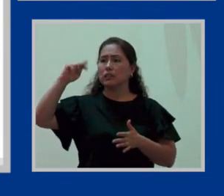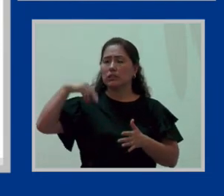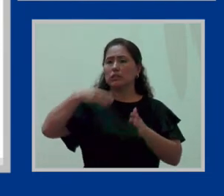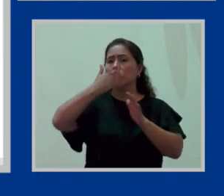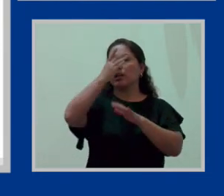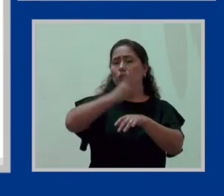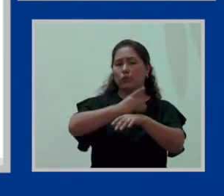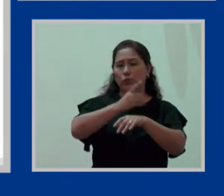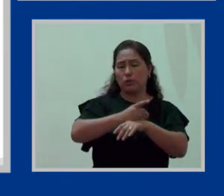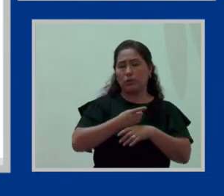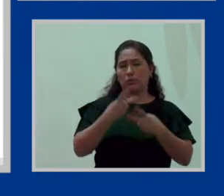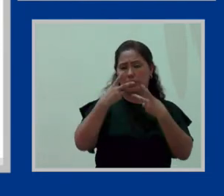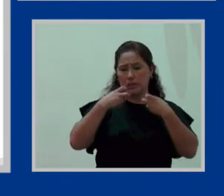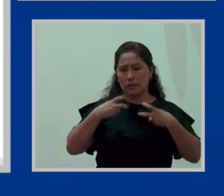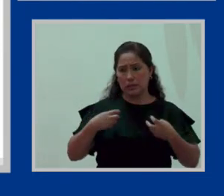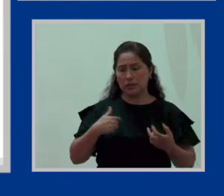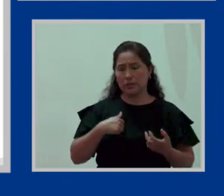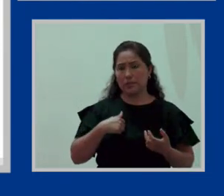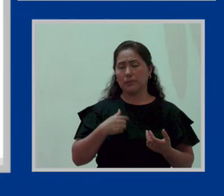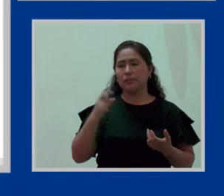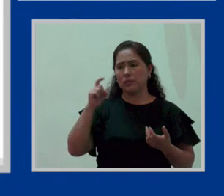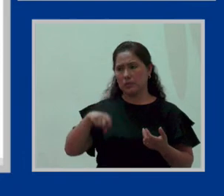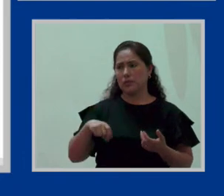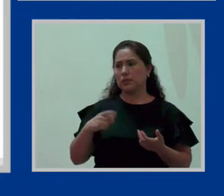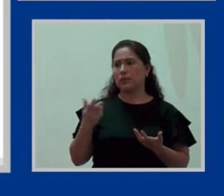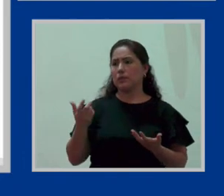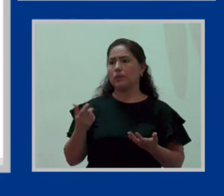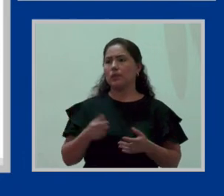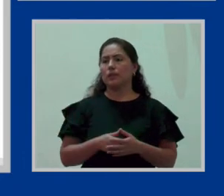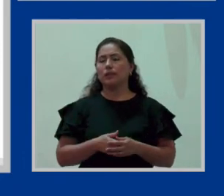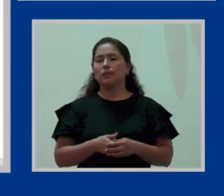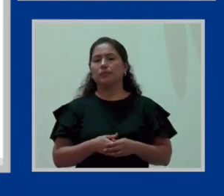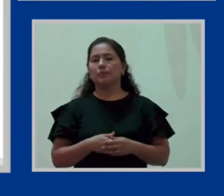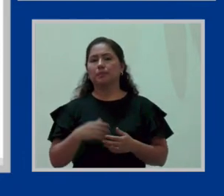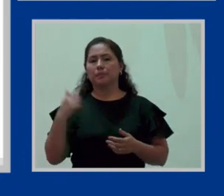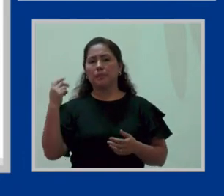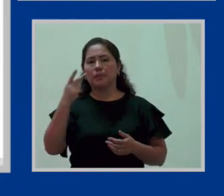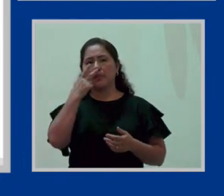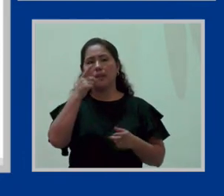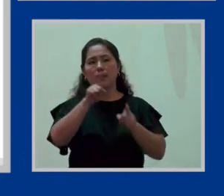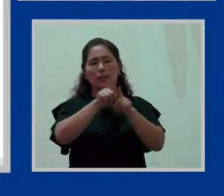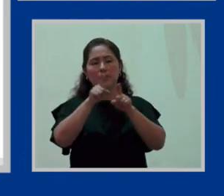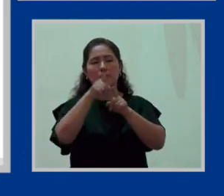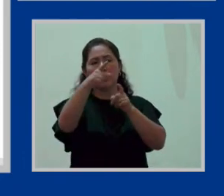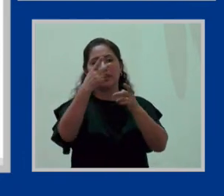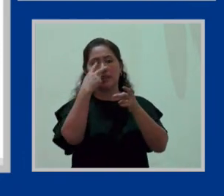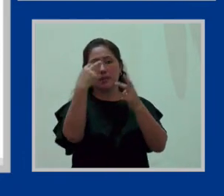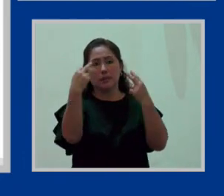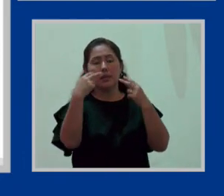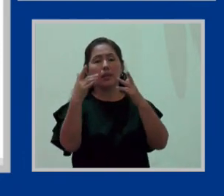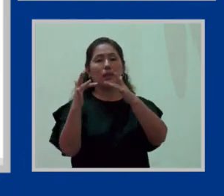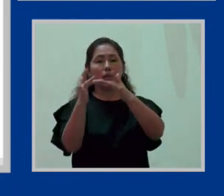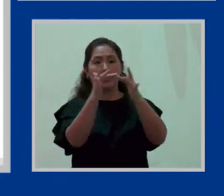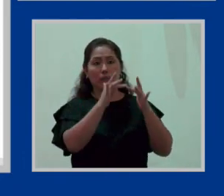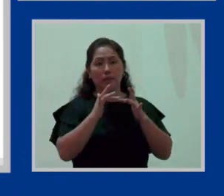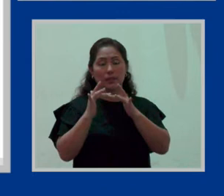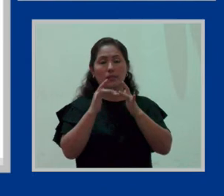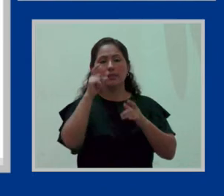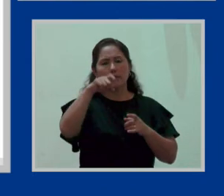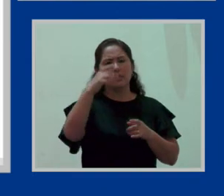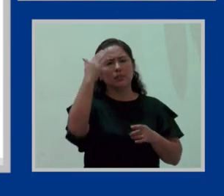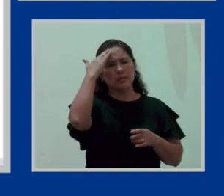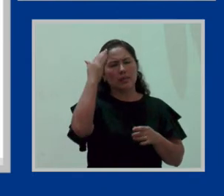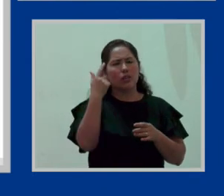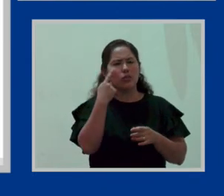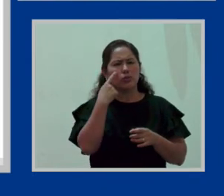les decía que hacía eco aquí no en el régimen, porque nos están también viendo a través de la transmisión en redes sociales, y es importante que conozcan